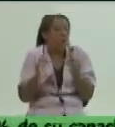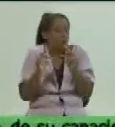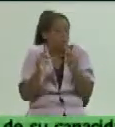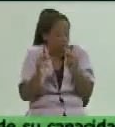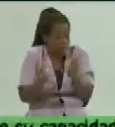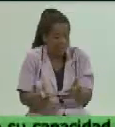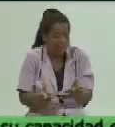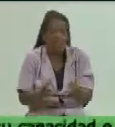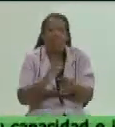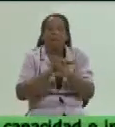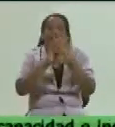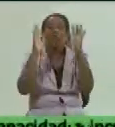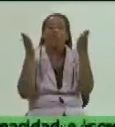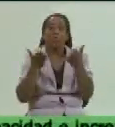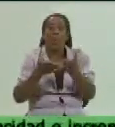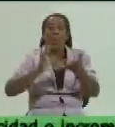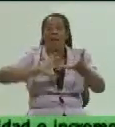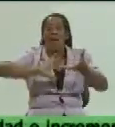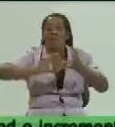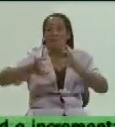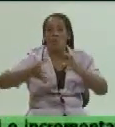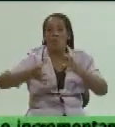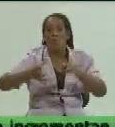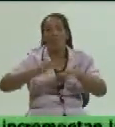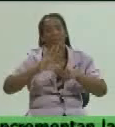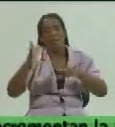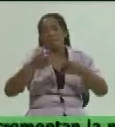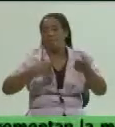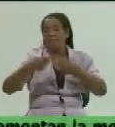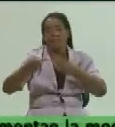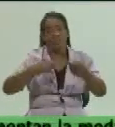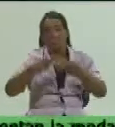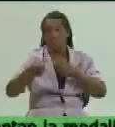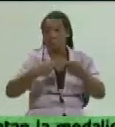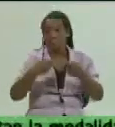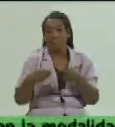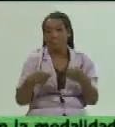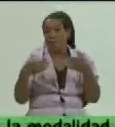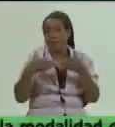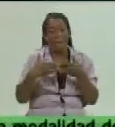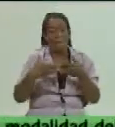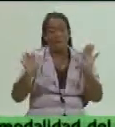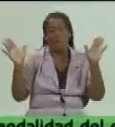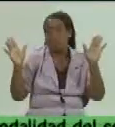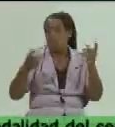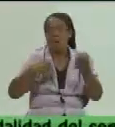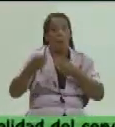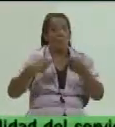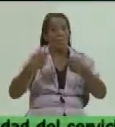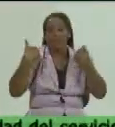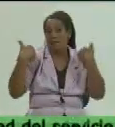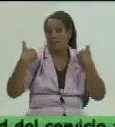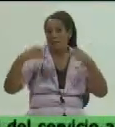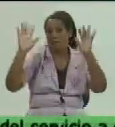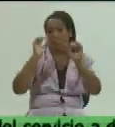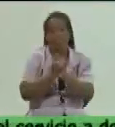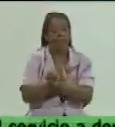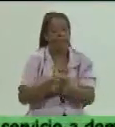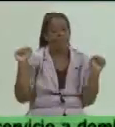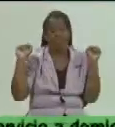todas las formas y maneras que existen de comercialización es una especie de apertura comercial exactamente y que por supuesto